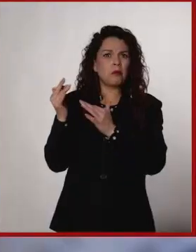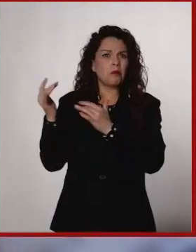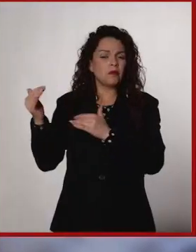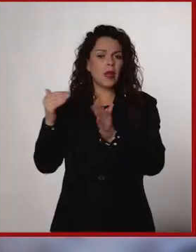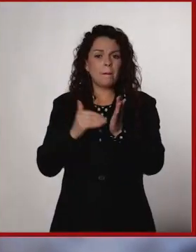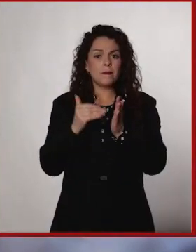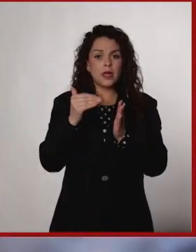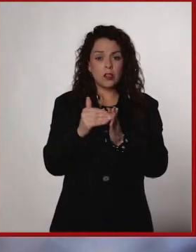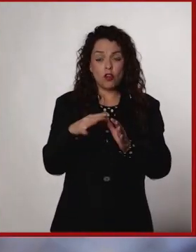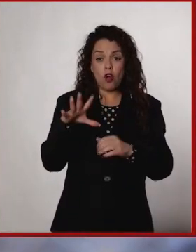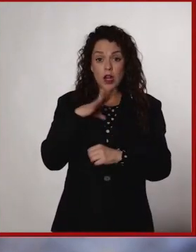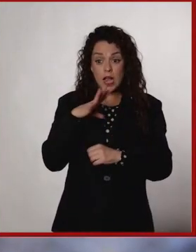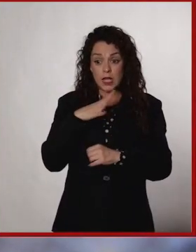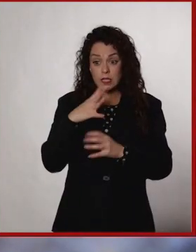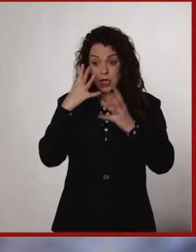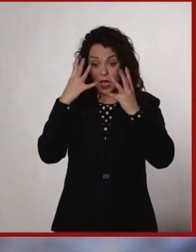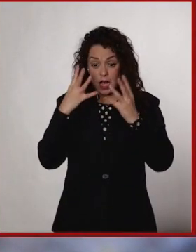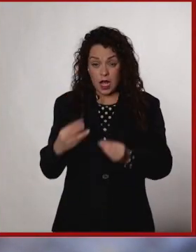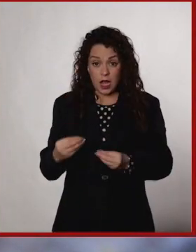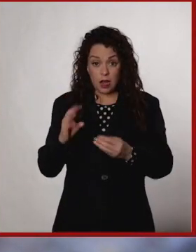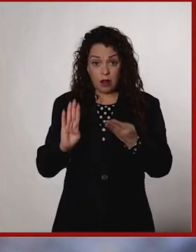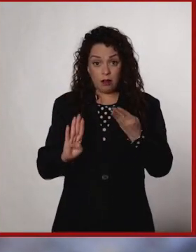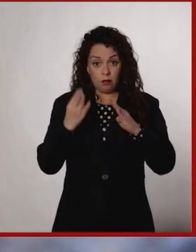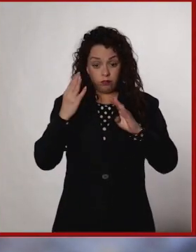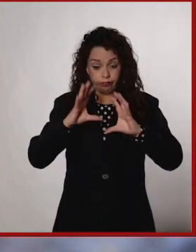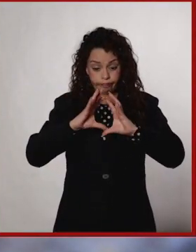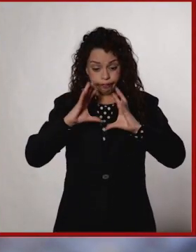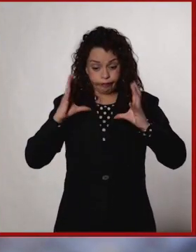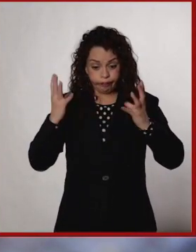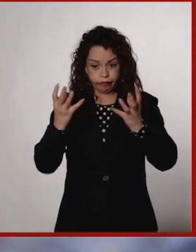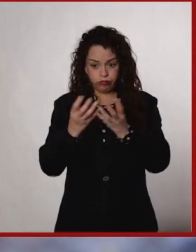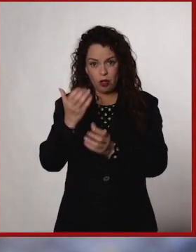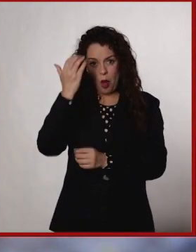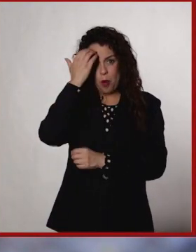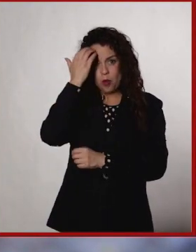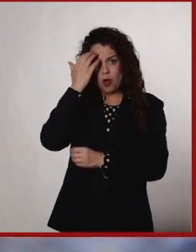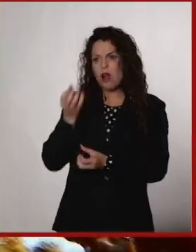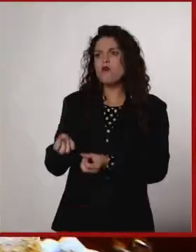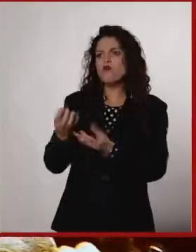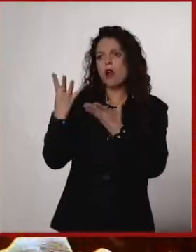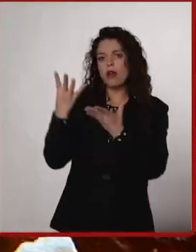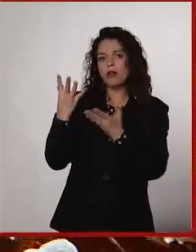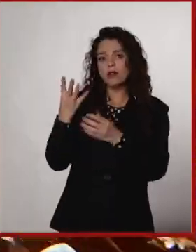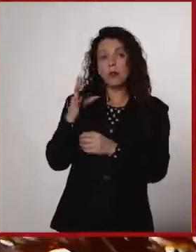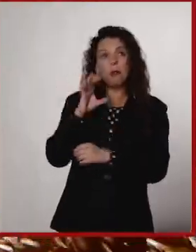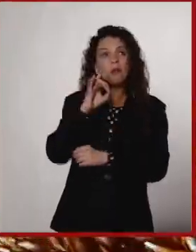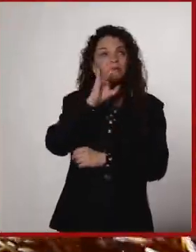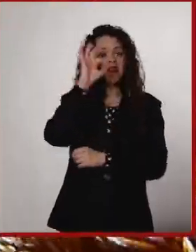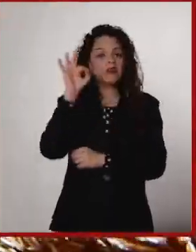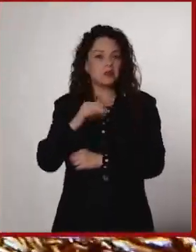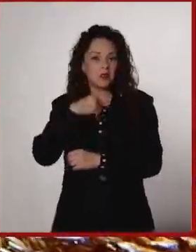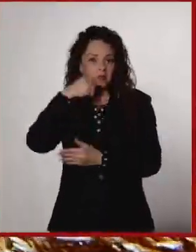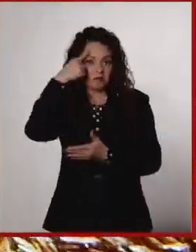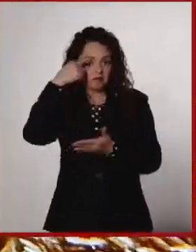de especies que se estima que habitan el planeta, conocemos como un 30%.